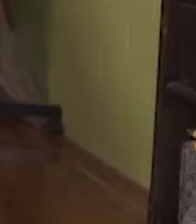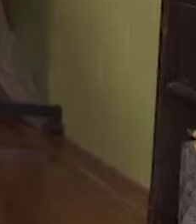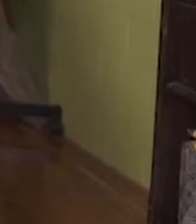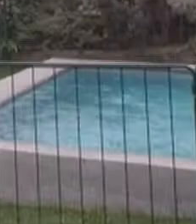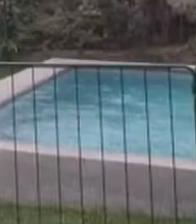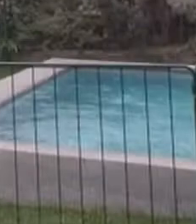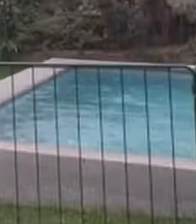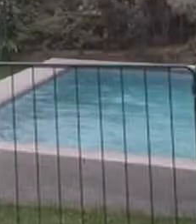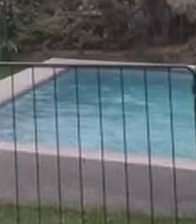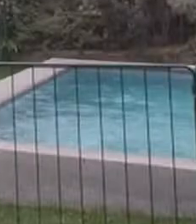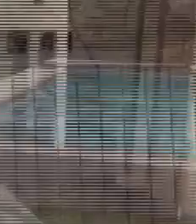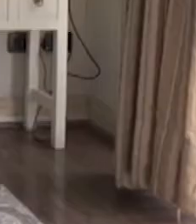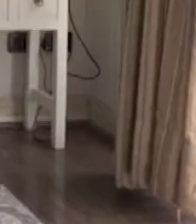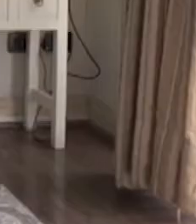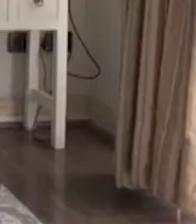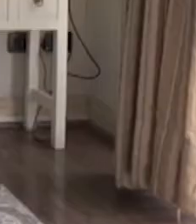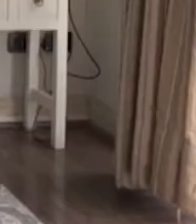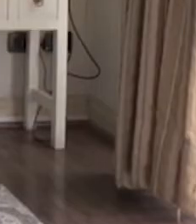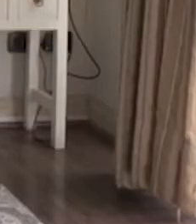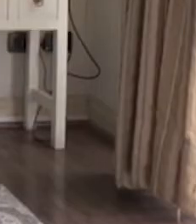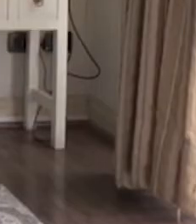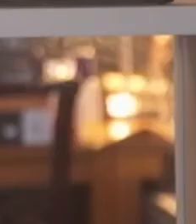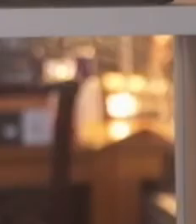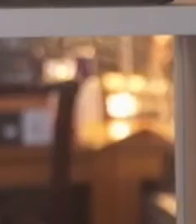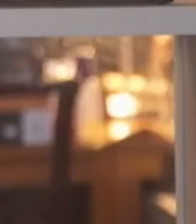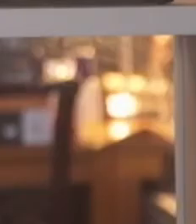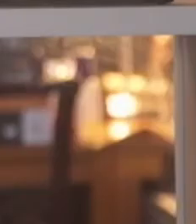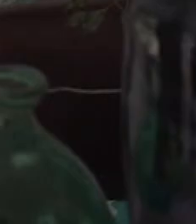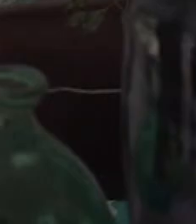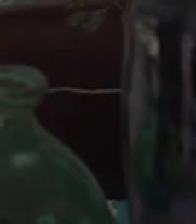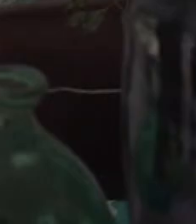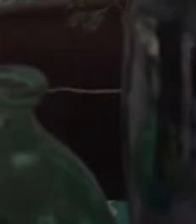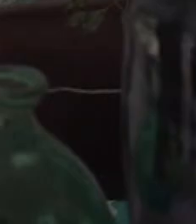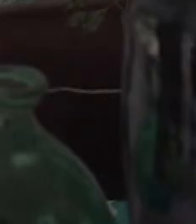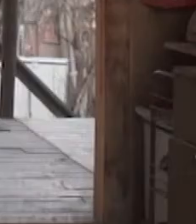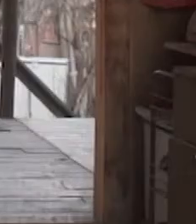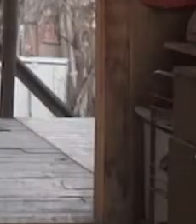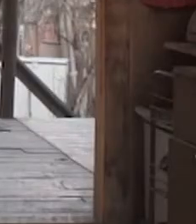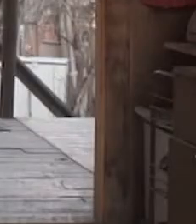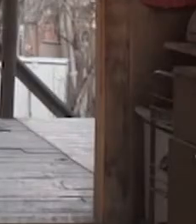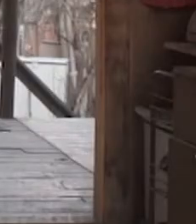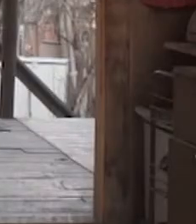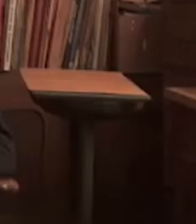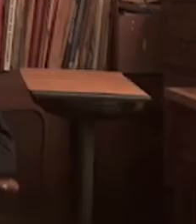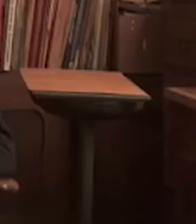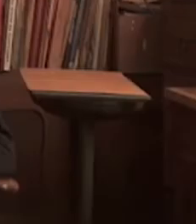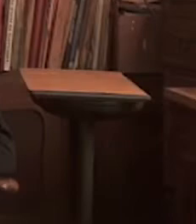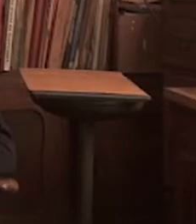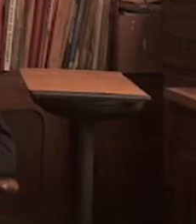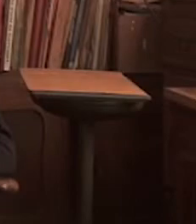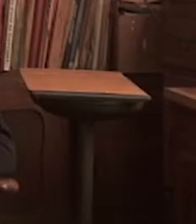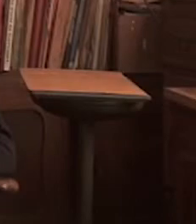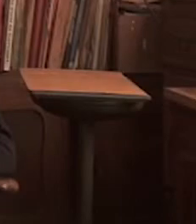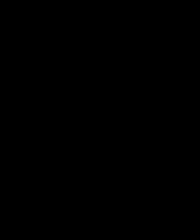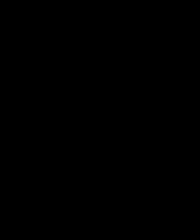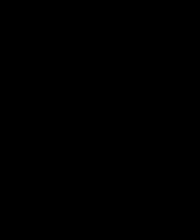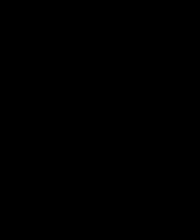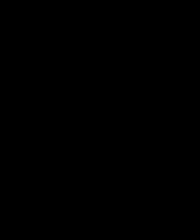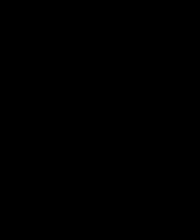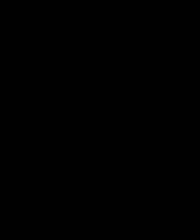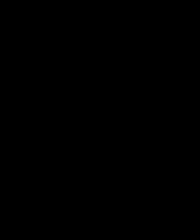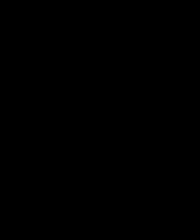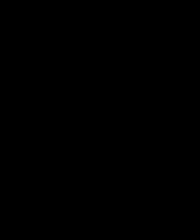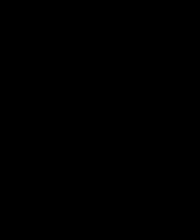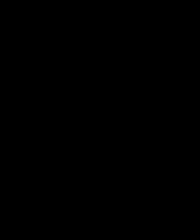Este es mi casa. Soy propietario a medias con el banco. Que lo hice taller de pintura y de otras cosas.